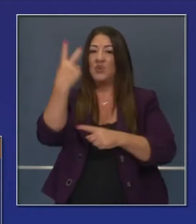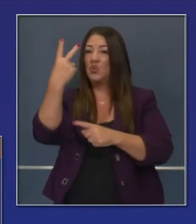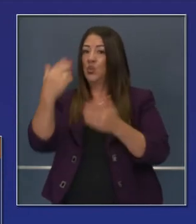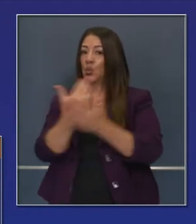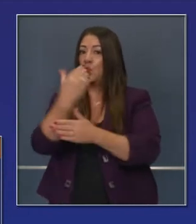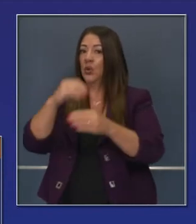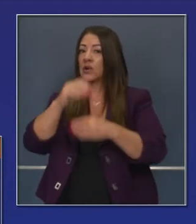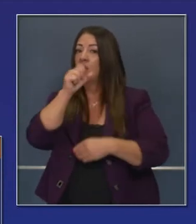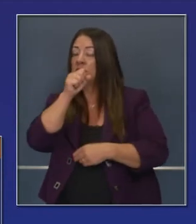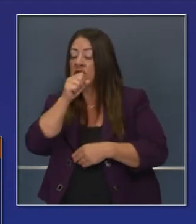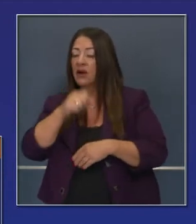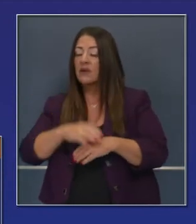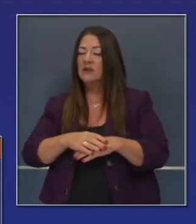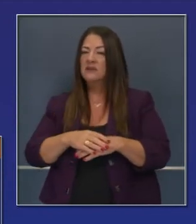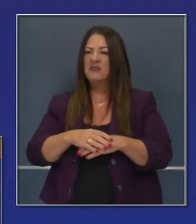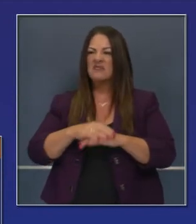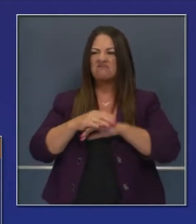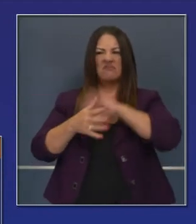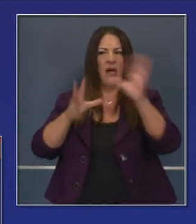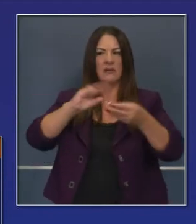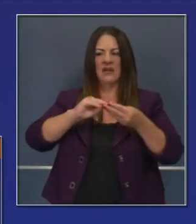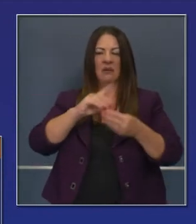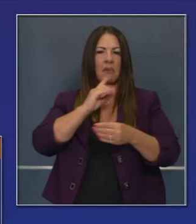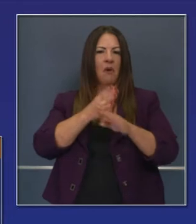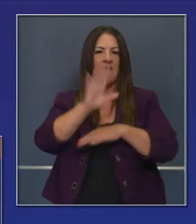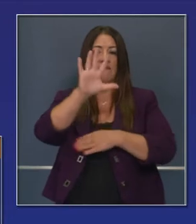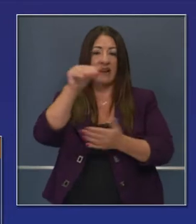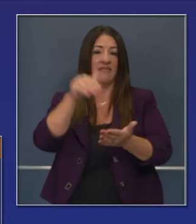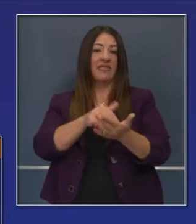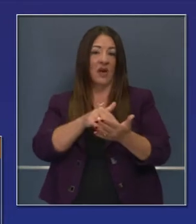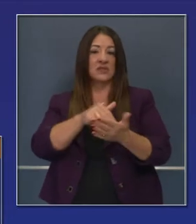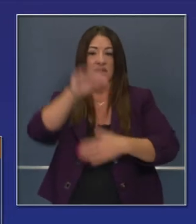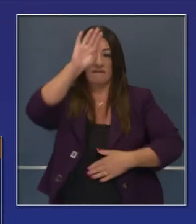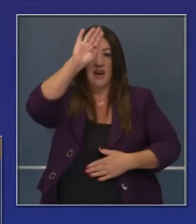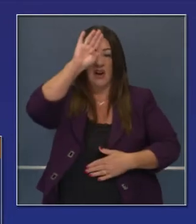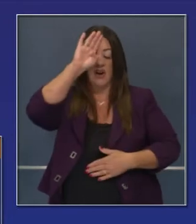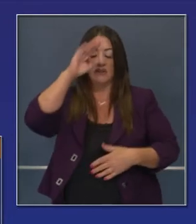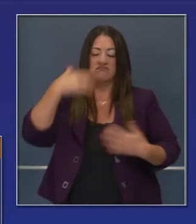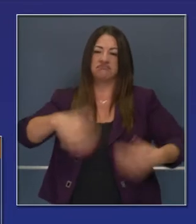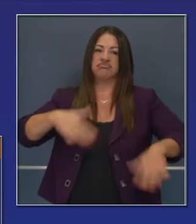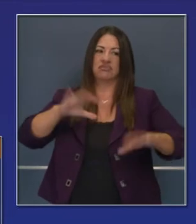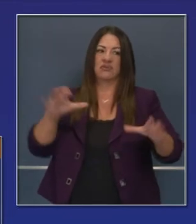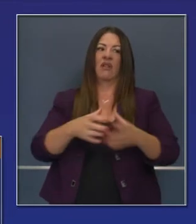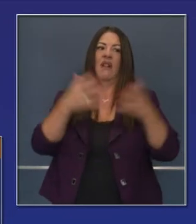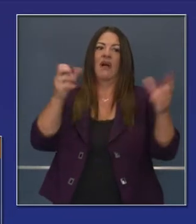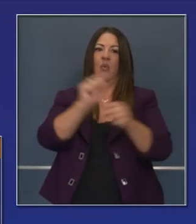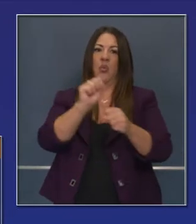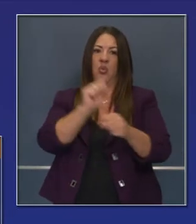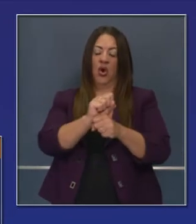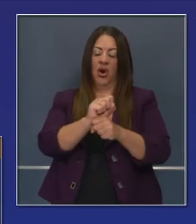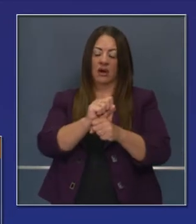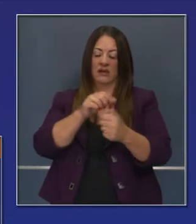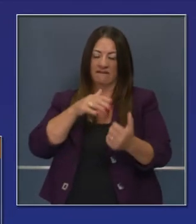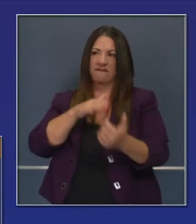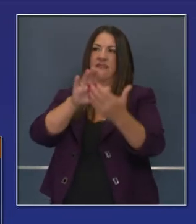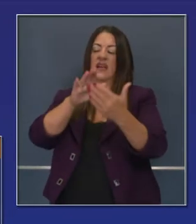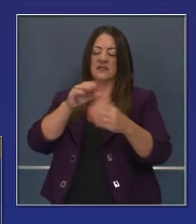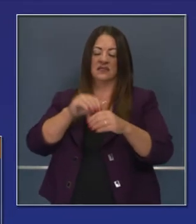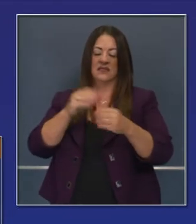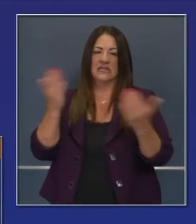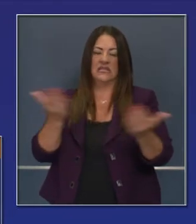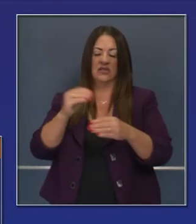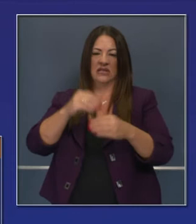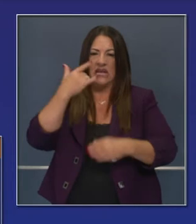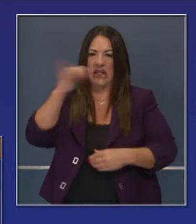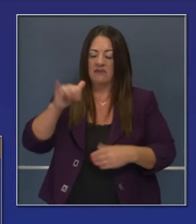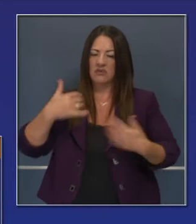de Orange y 5 mil más y más bomberos siguen haciendo una labor extraordinaria bajo condiciones extraordinarias